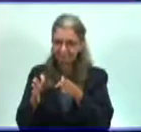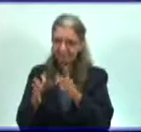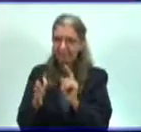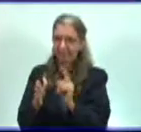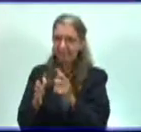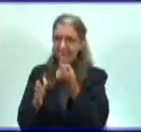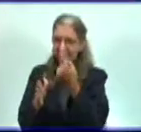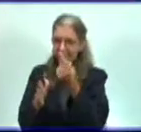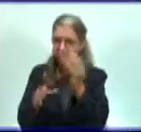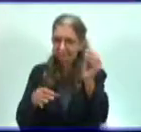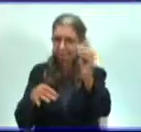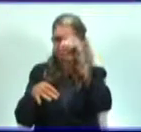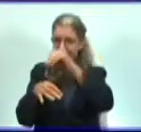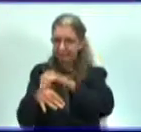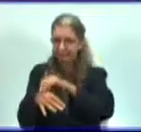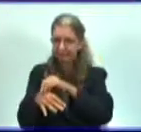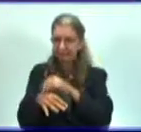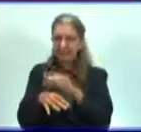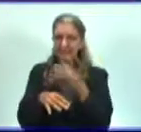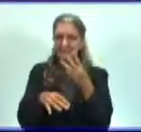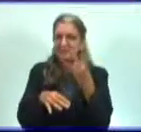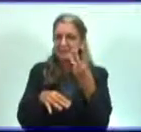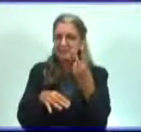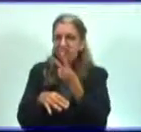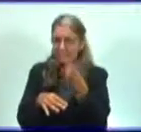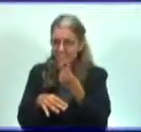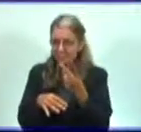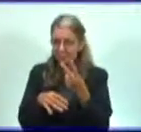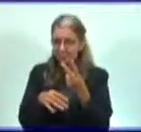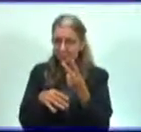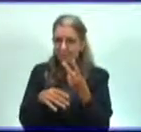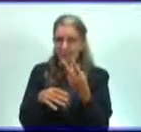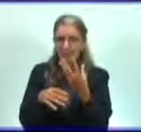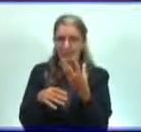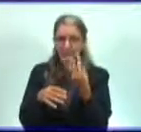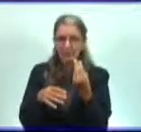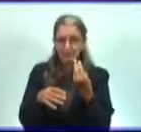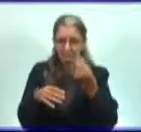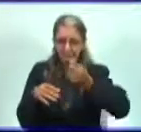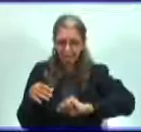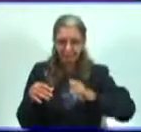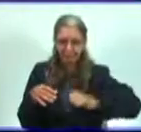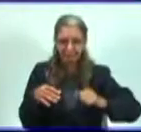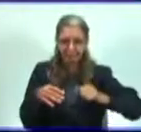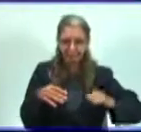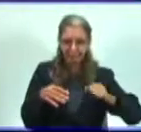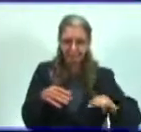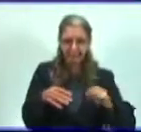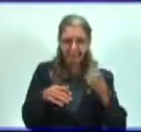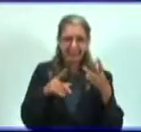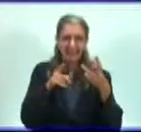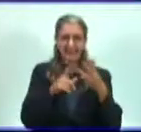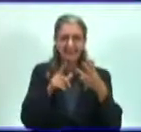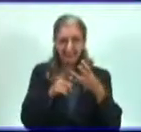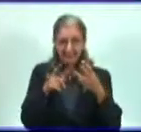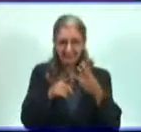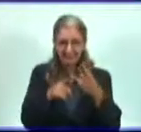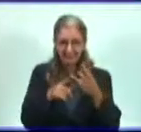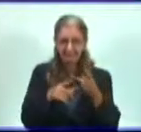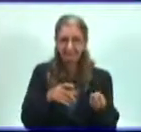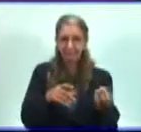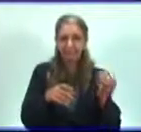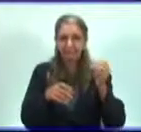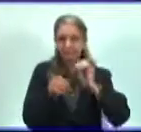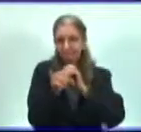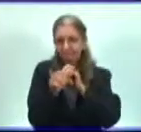formado, rompe la membrana citoplasmática e invade nueva célula.